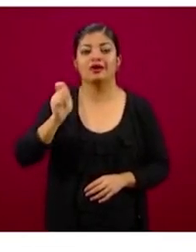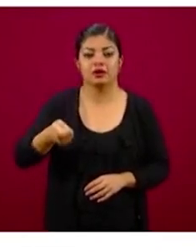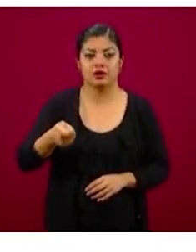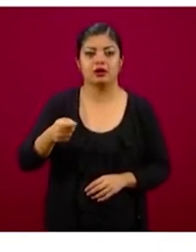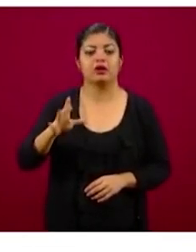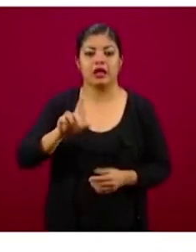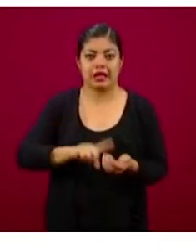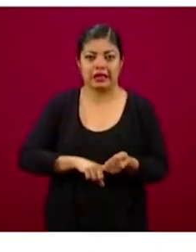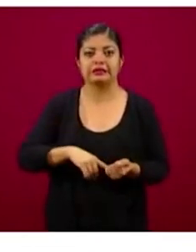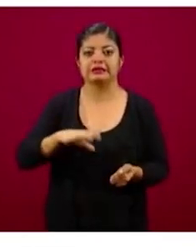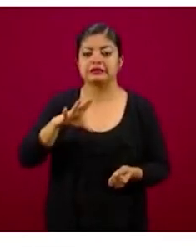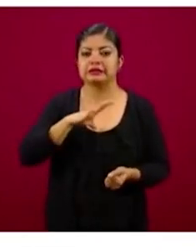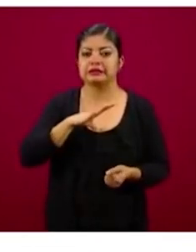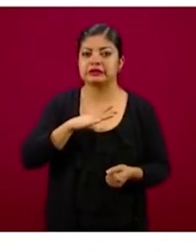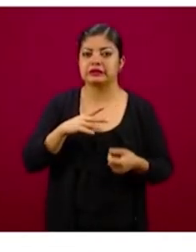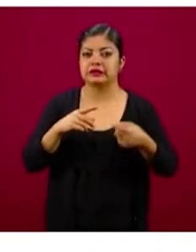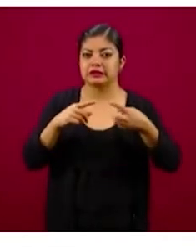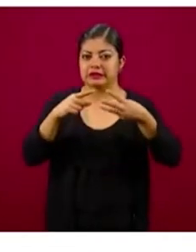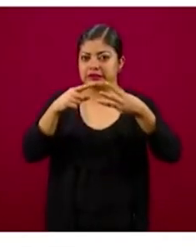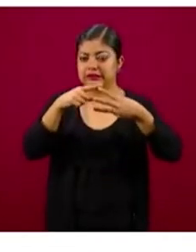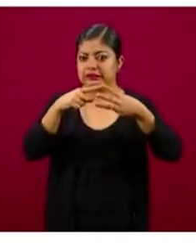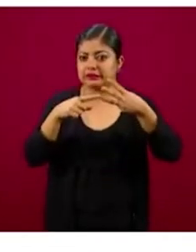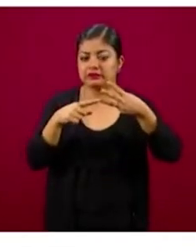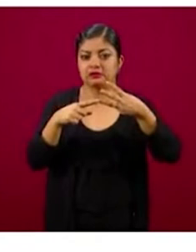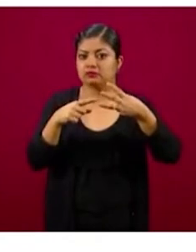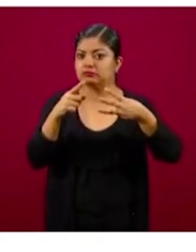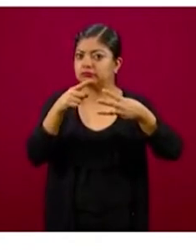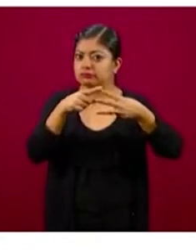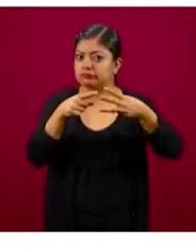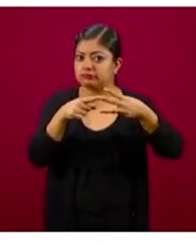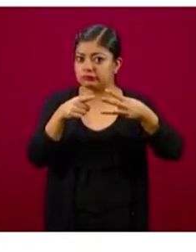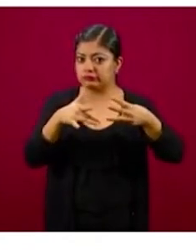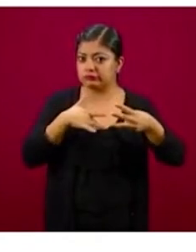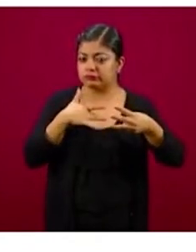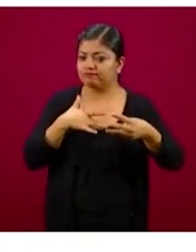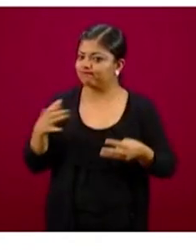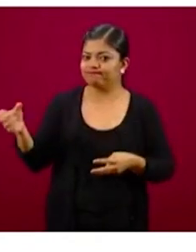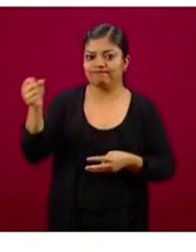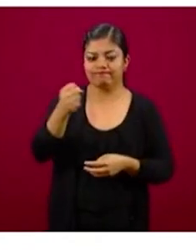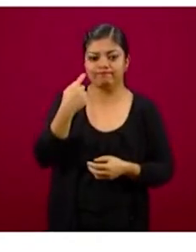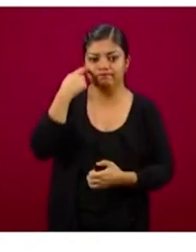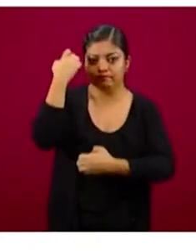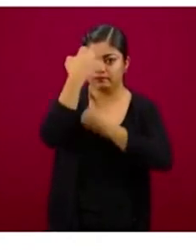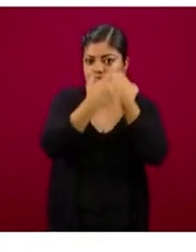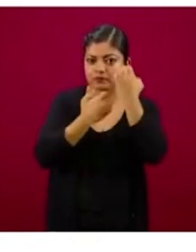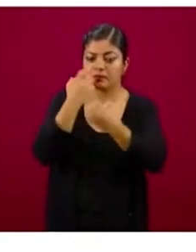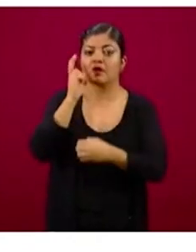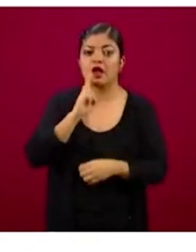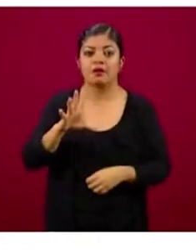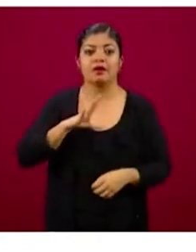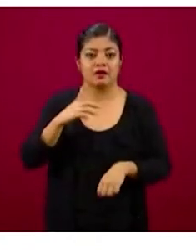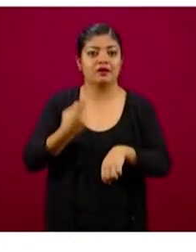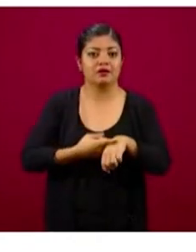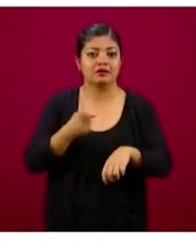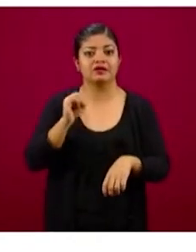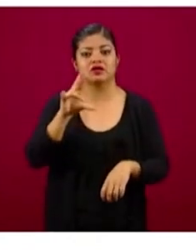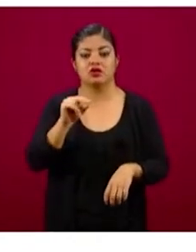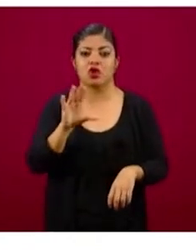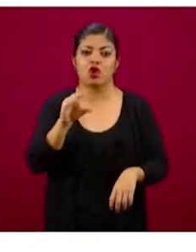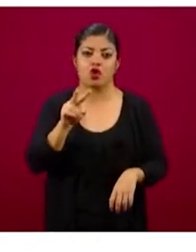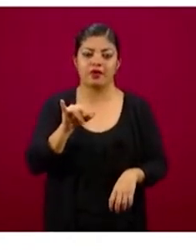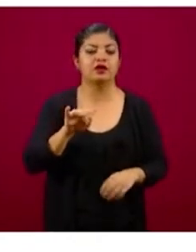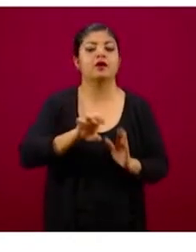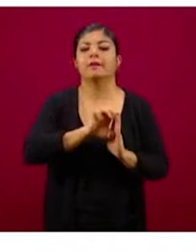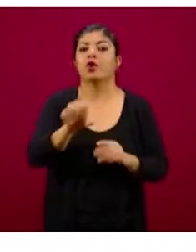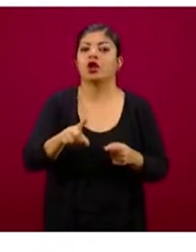dos de tres síntomas, que son los más comúnmente encontrados en pacientes que enferman de COVID, como son la fiebre,